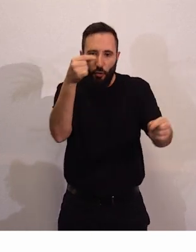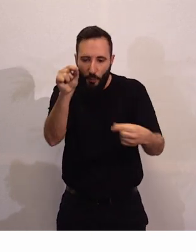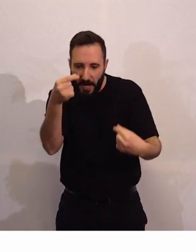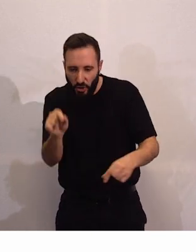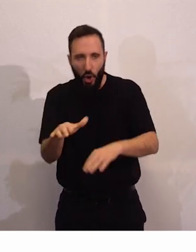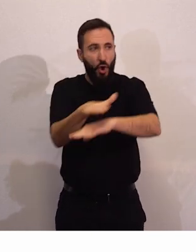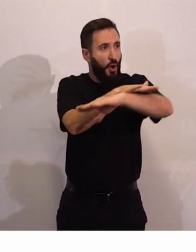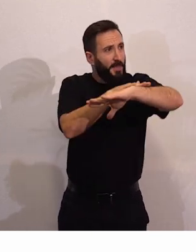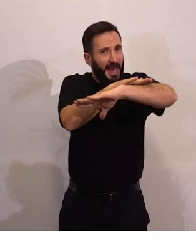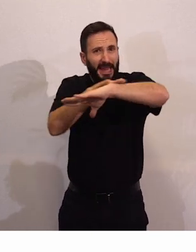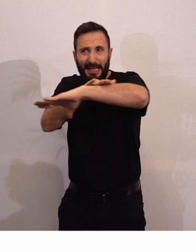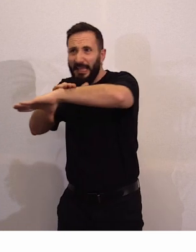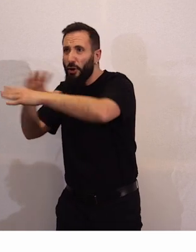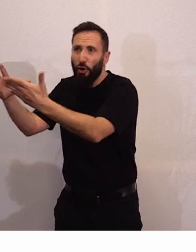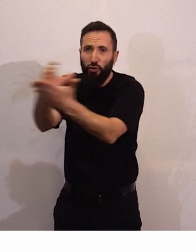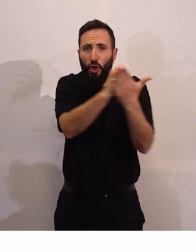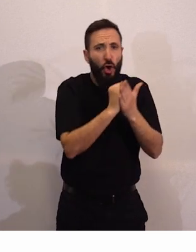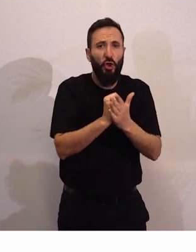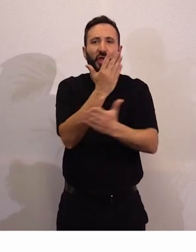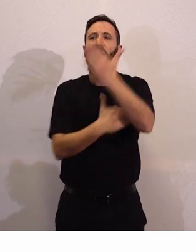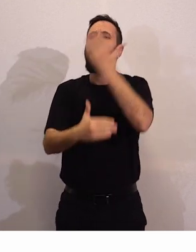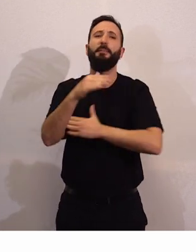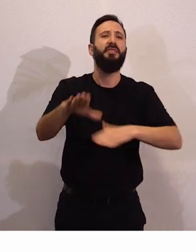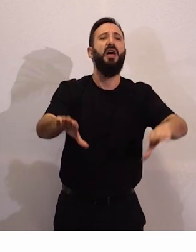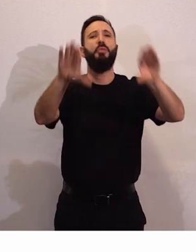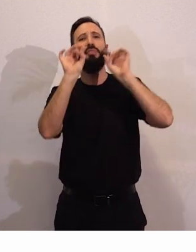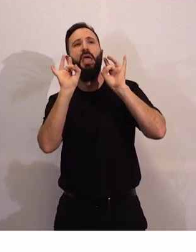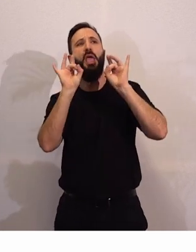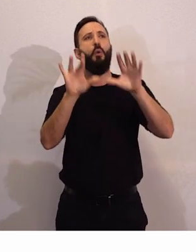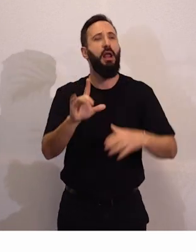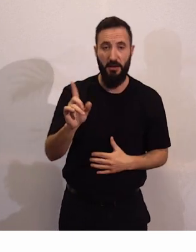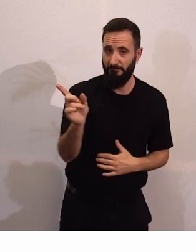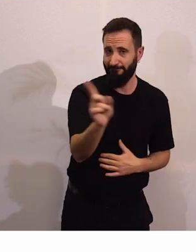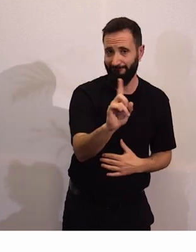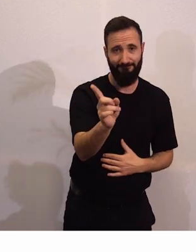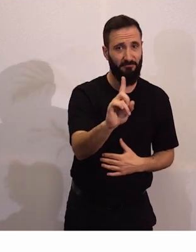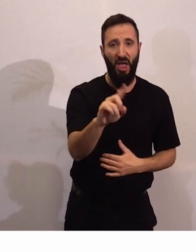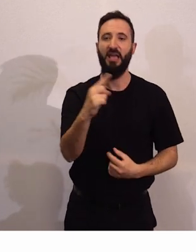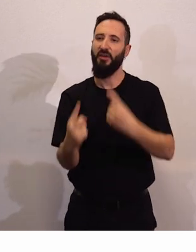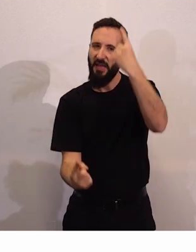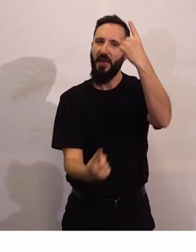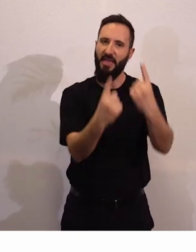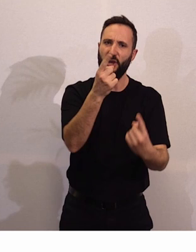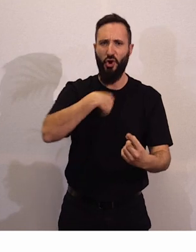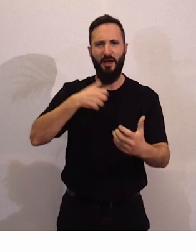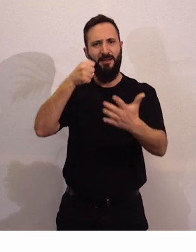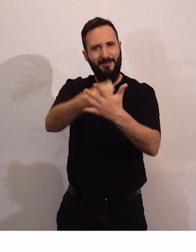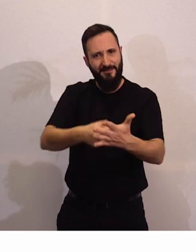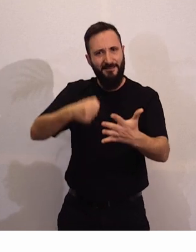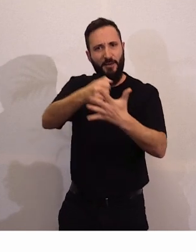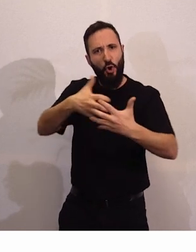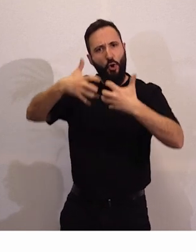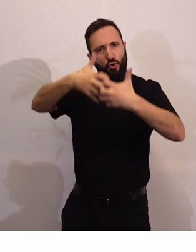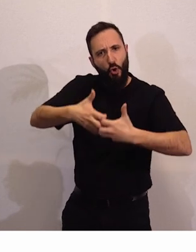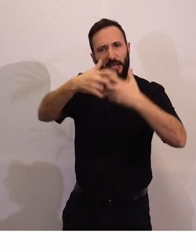ministerios o todas las personas no entienden igual la discapacidad y bueno pues he tenido que hacer algunas peleas y algunas concesiones.